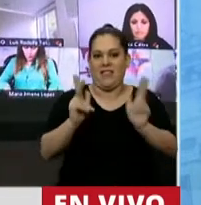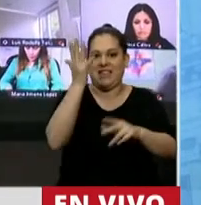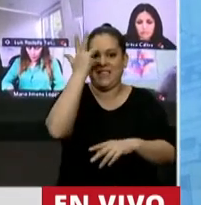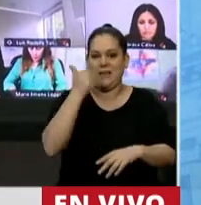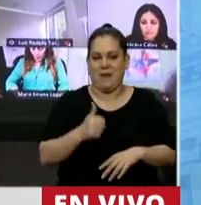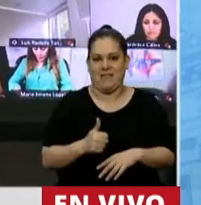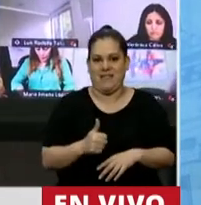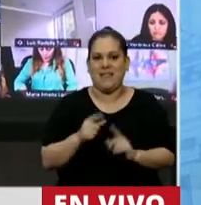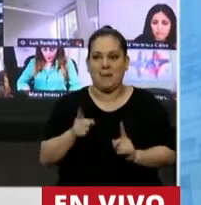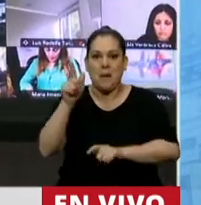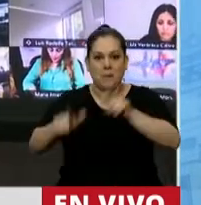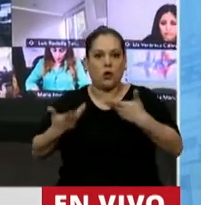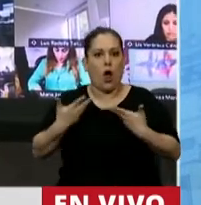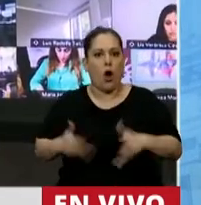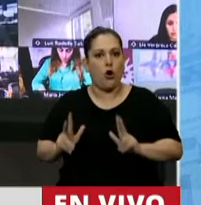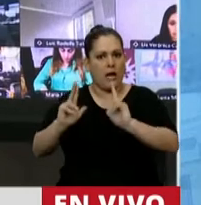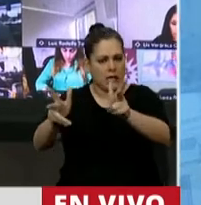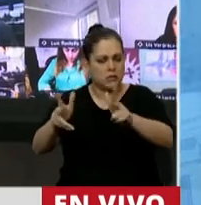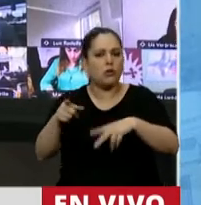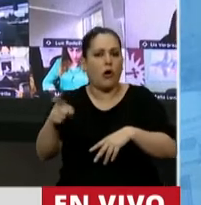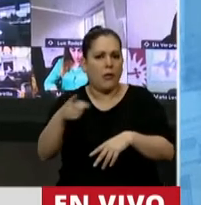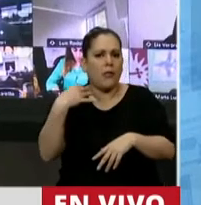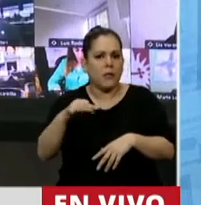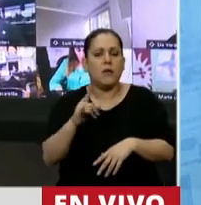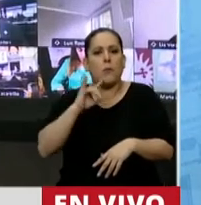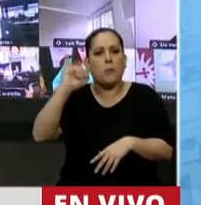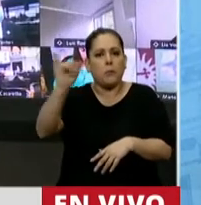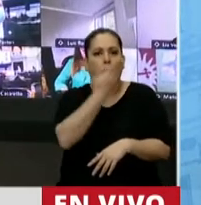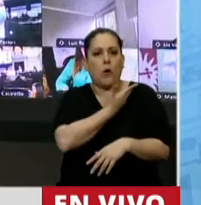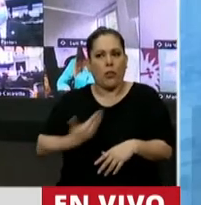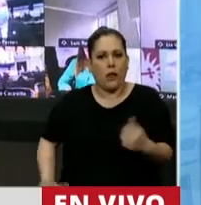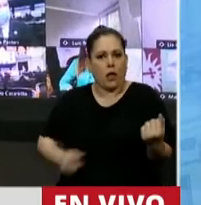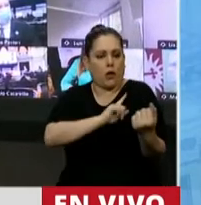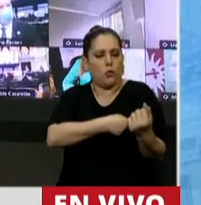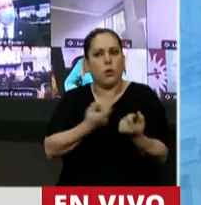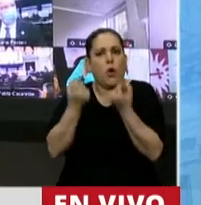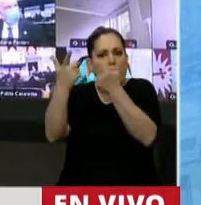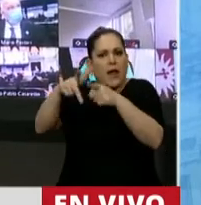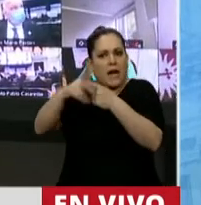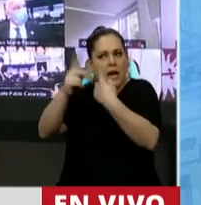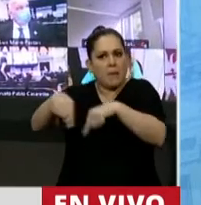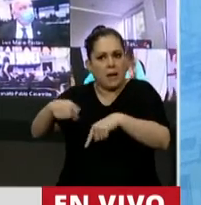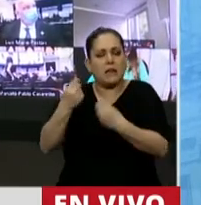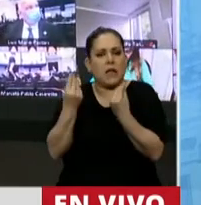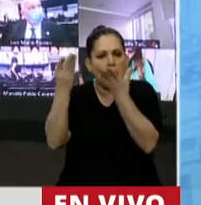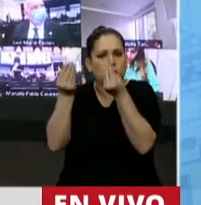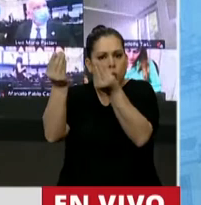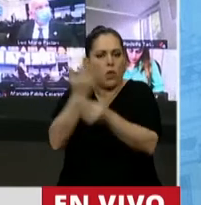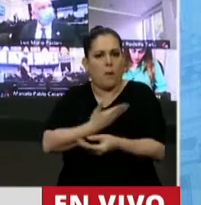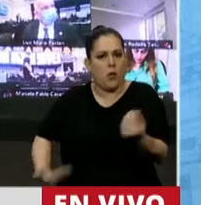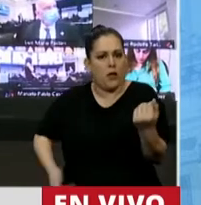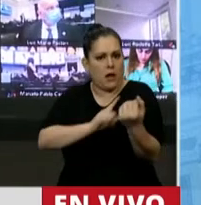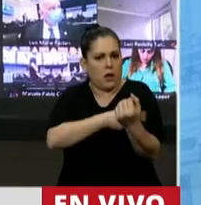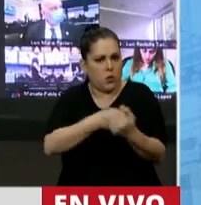lo son estos también. Tenemos que dotar al Poder Ejecutivo de herramientas necesarias y eso es lo que vamos a hacer. Vamos a